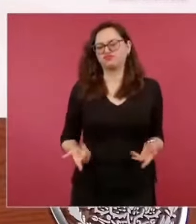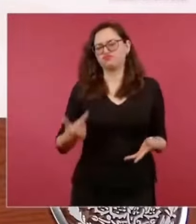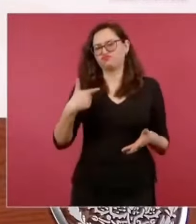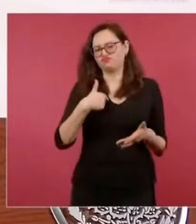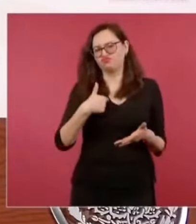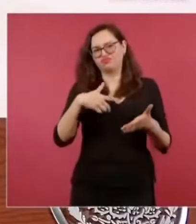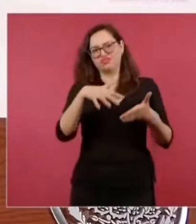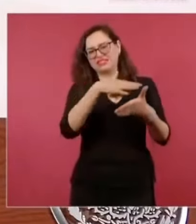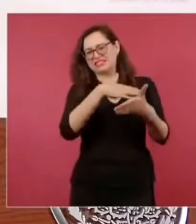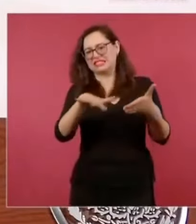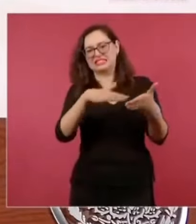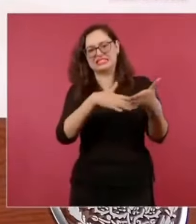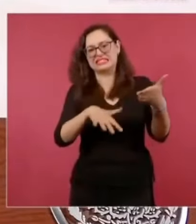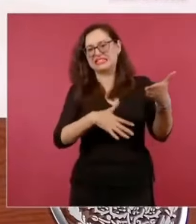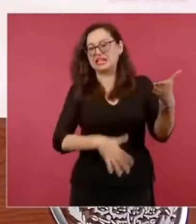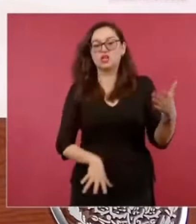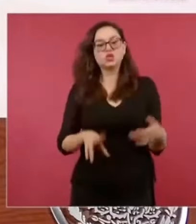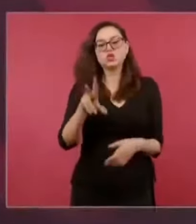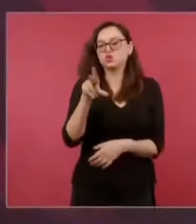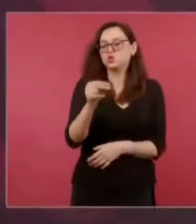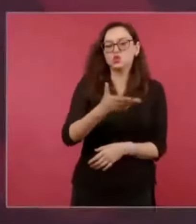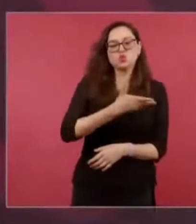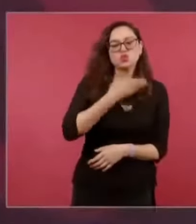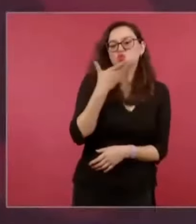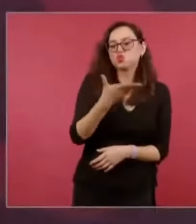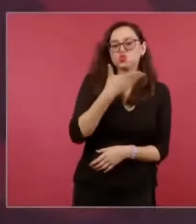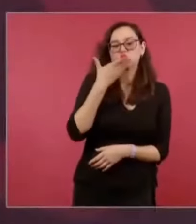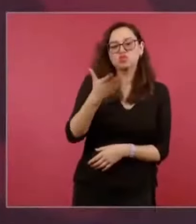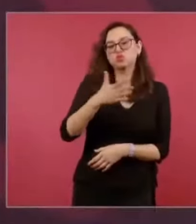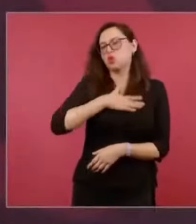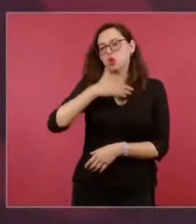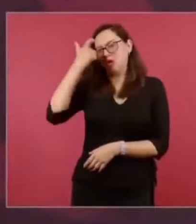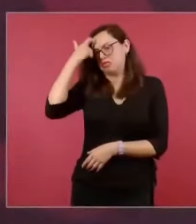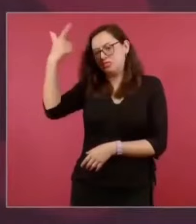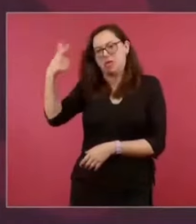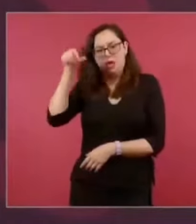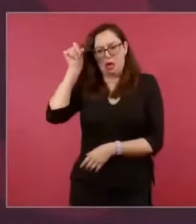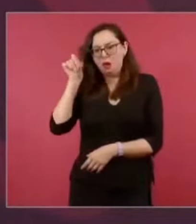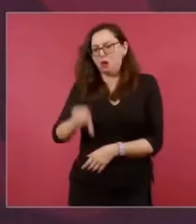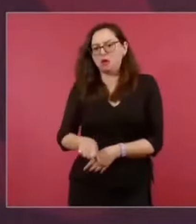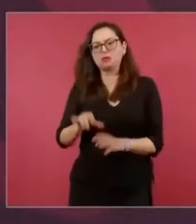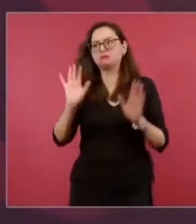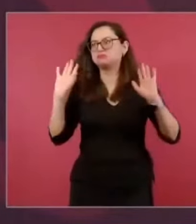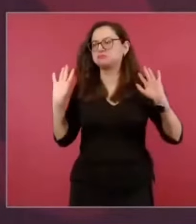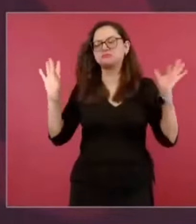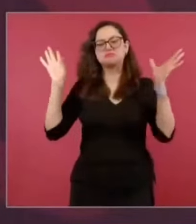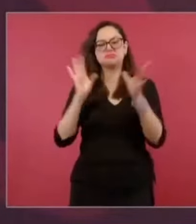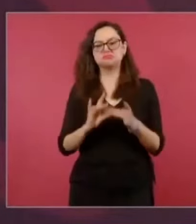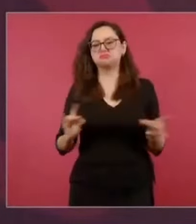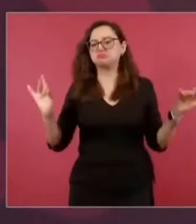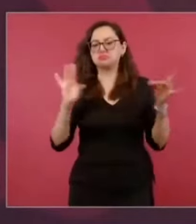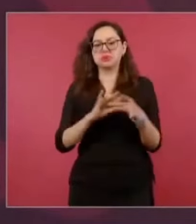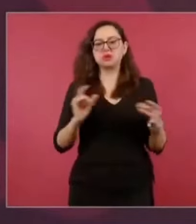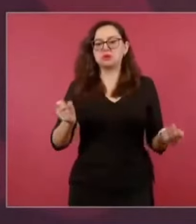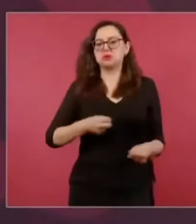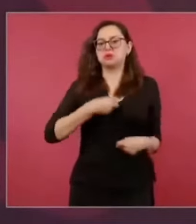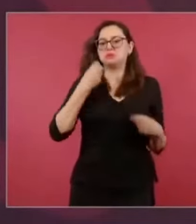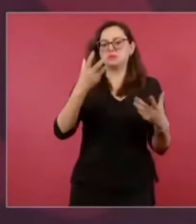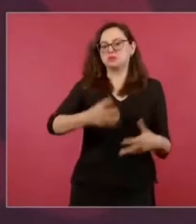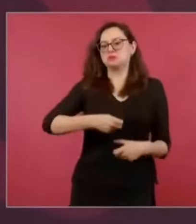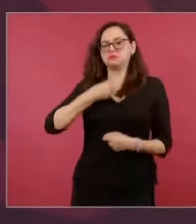a leer o a decir algo que